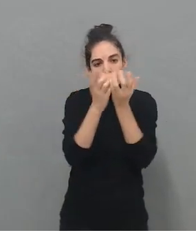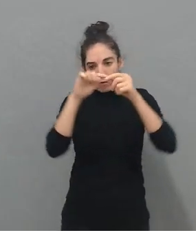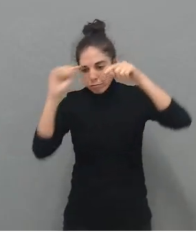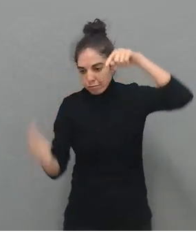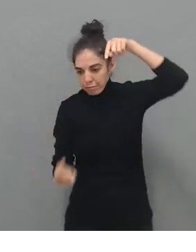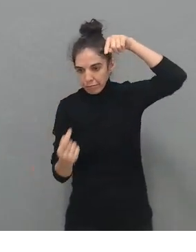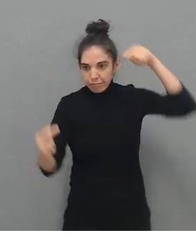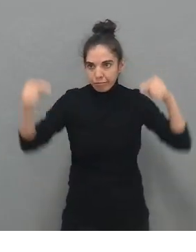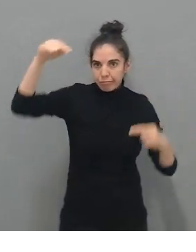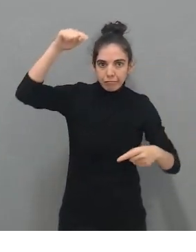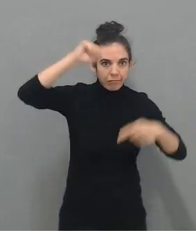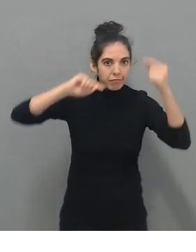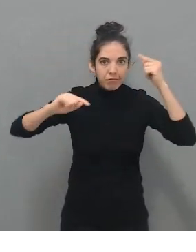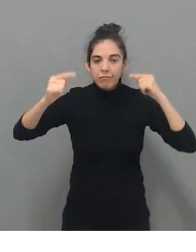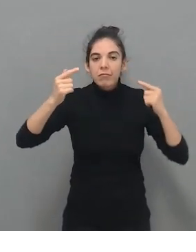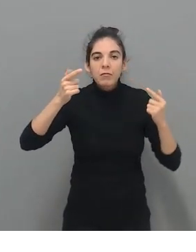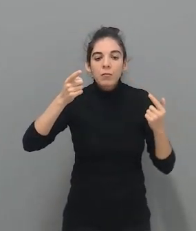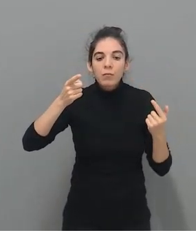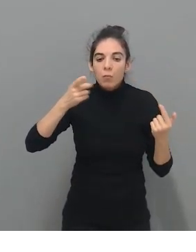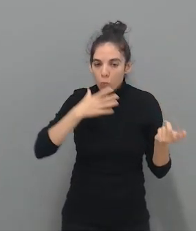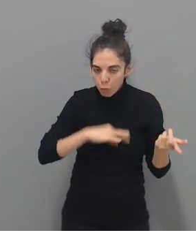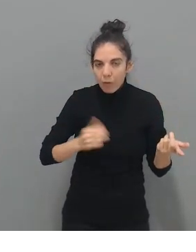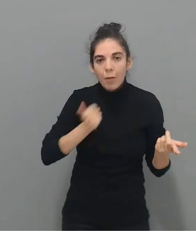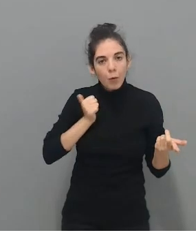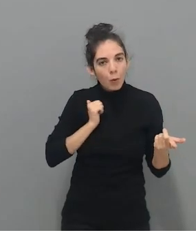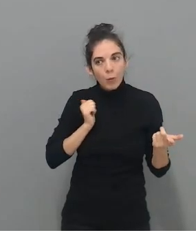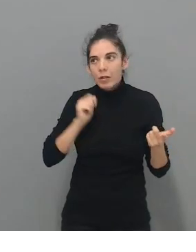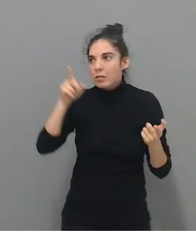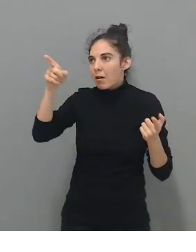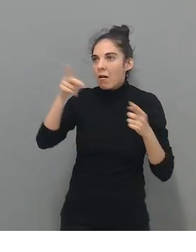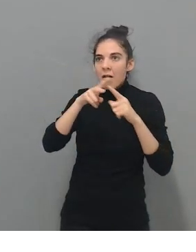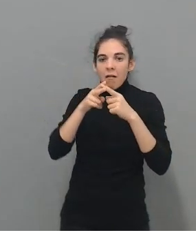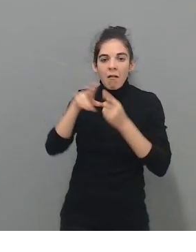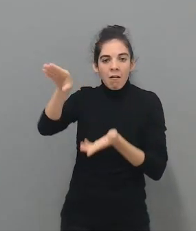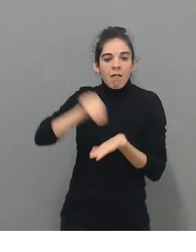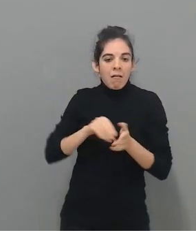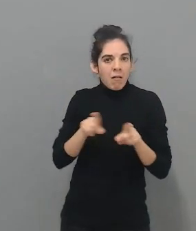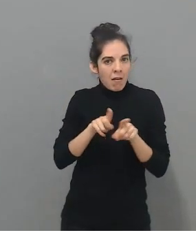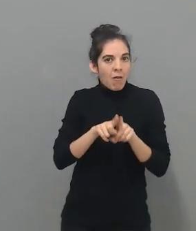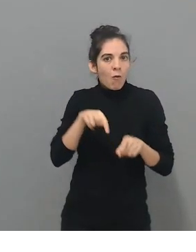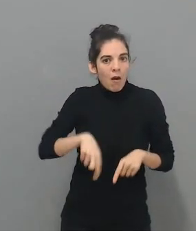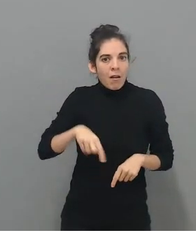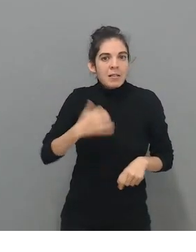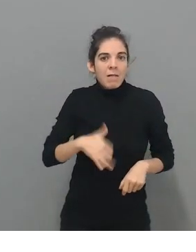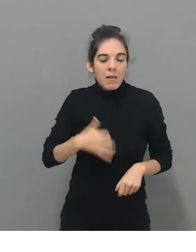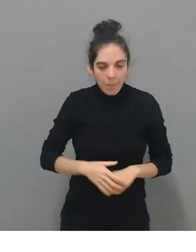o que están en cualquier punto geográfico, también pudiesen trabajar como los niños que trabajamos en Sevilla.